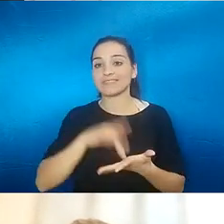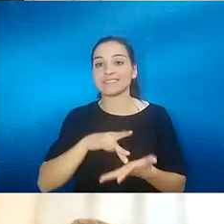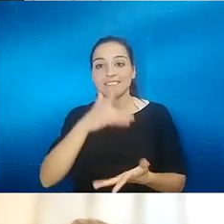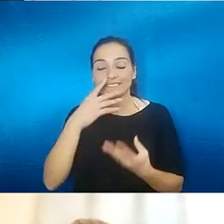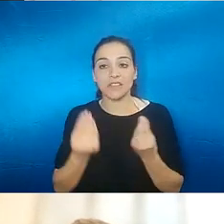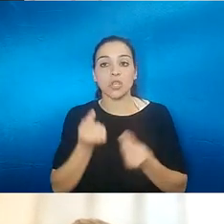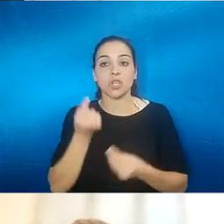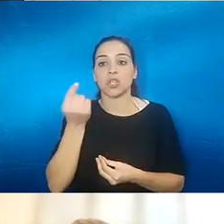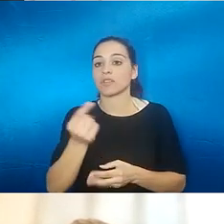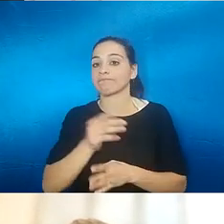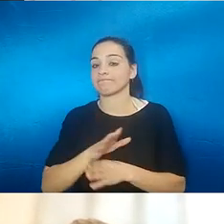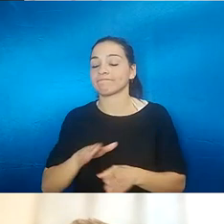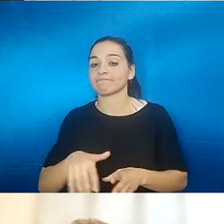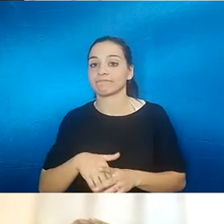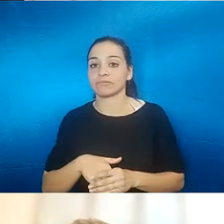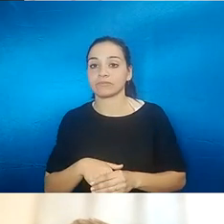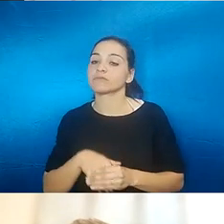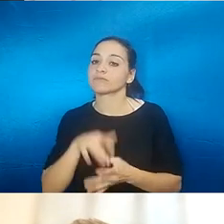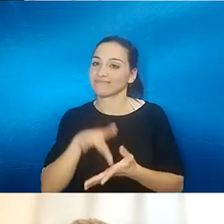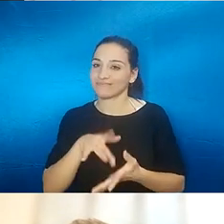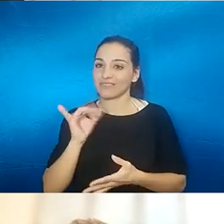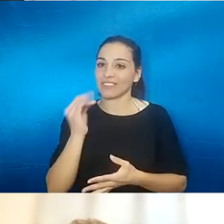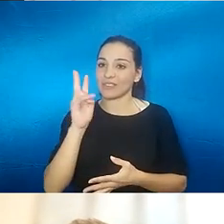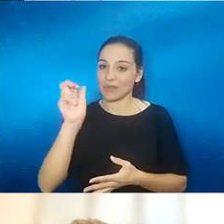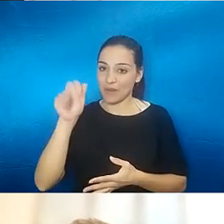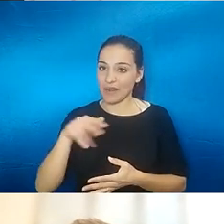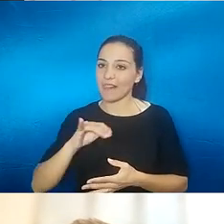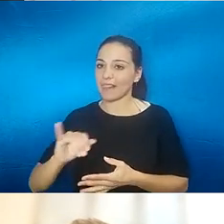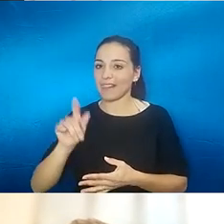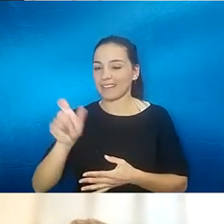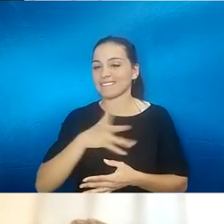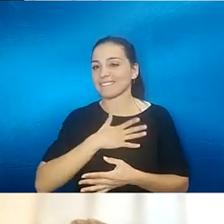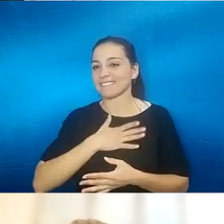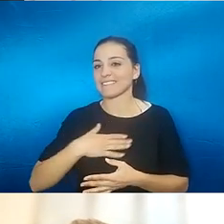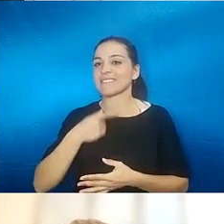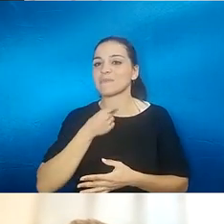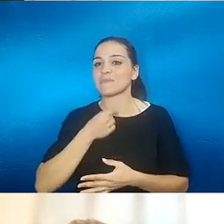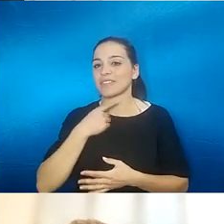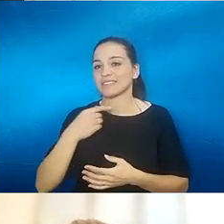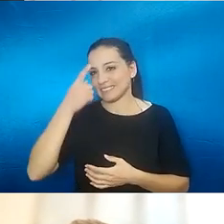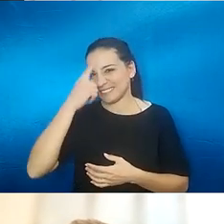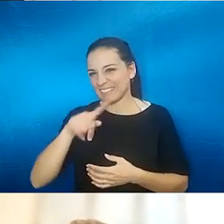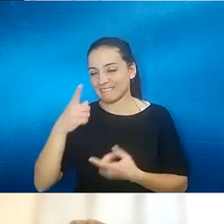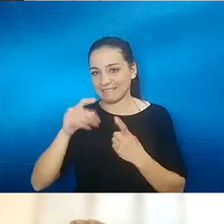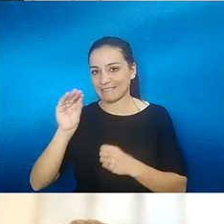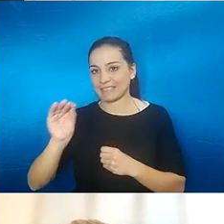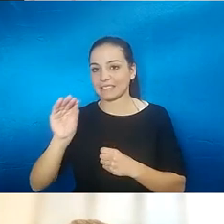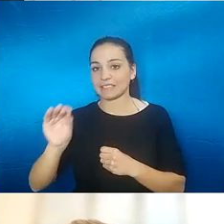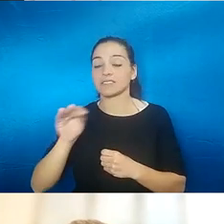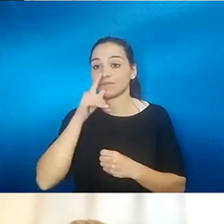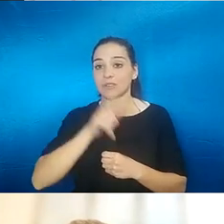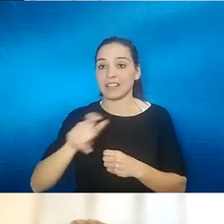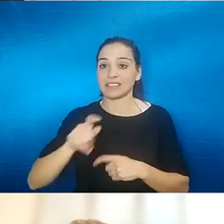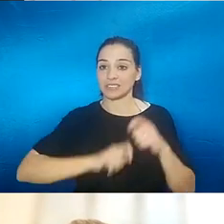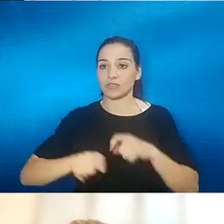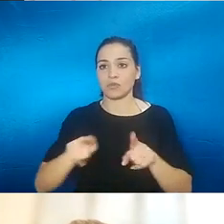y es verdad que ya teniendo aquí a Juan me gustaría saber una cosa que coincidiendo con la gente de la asociación que es